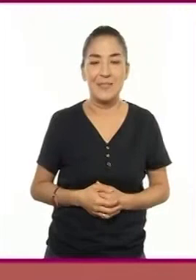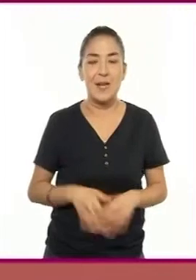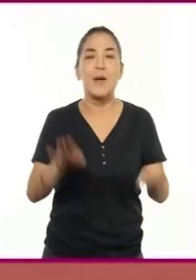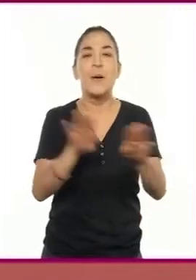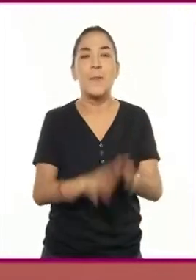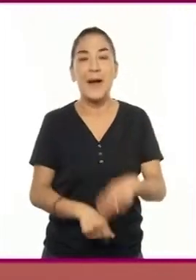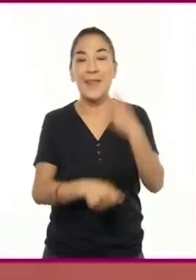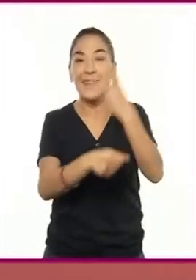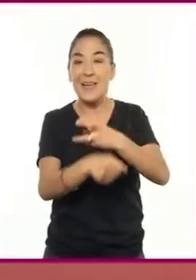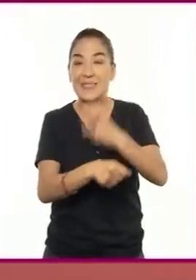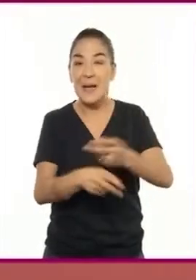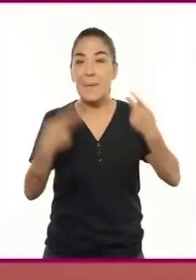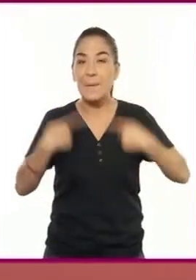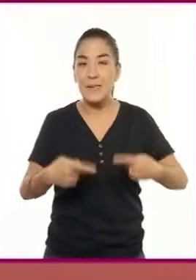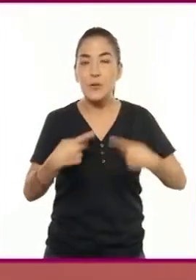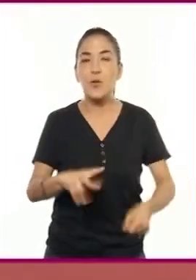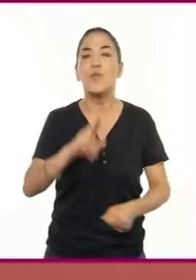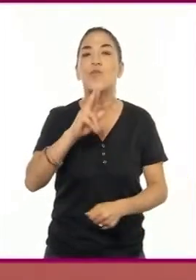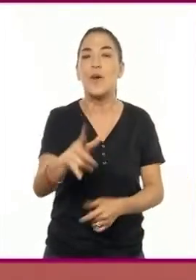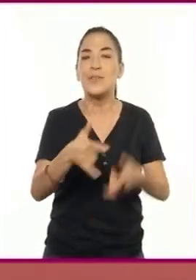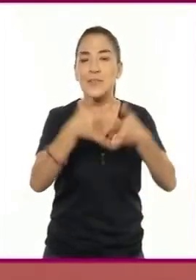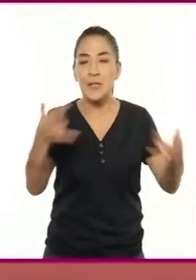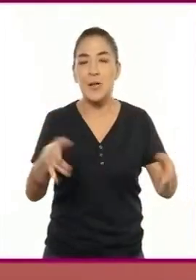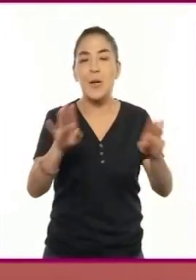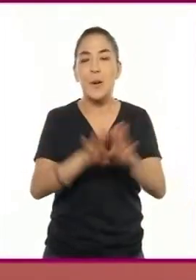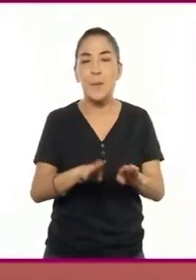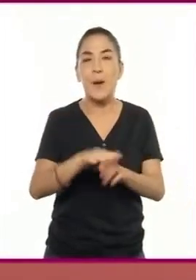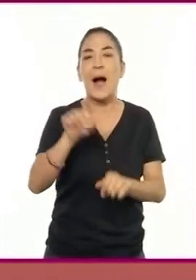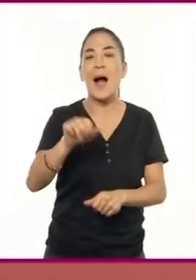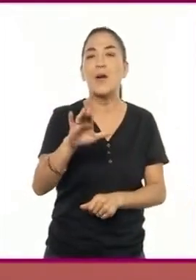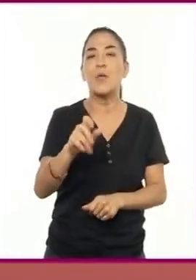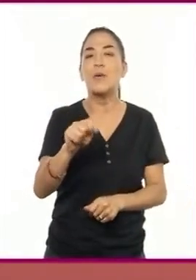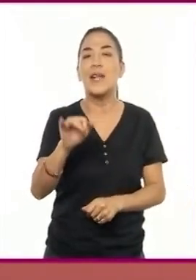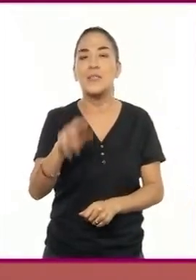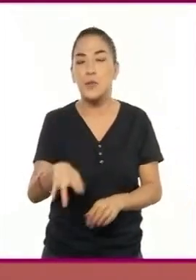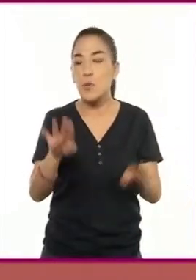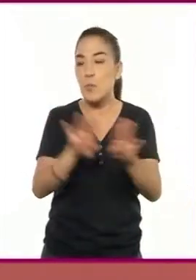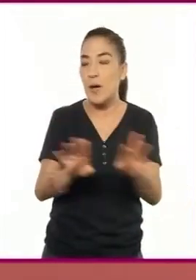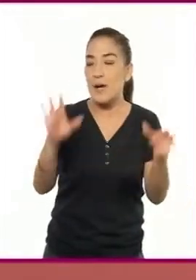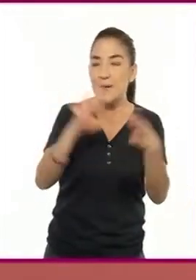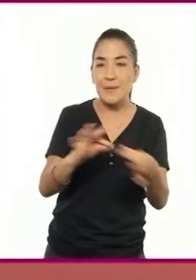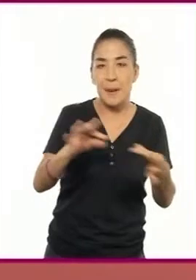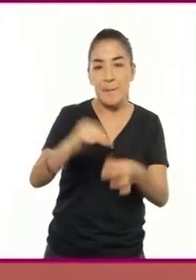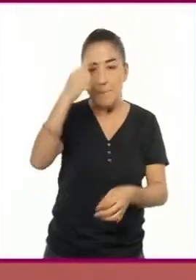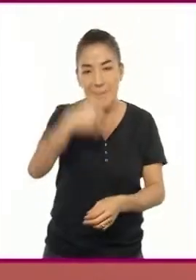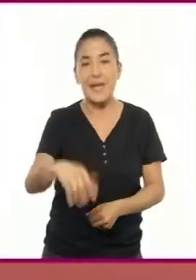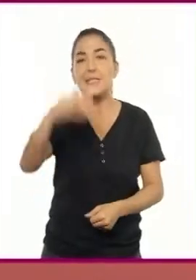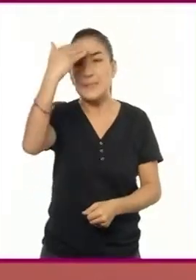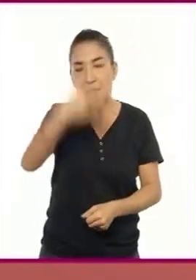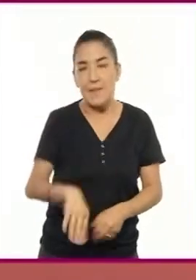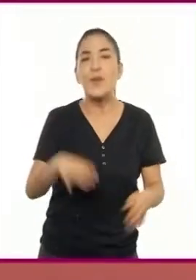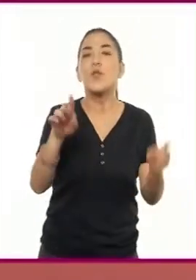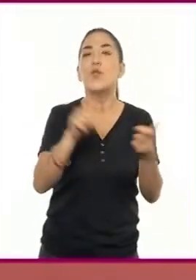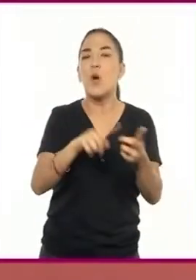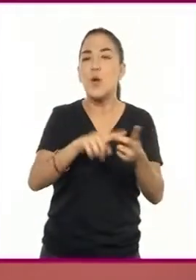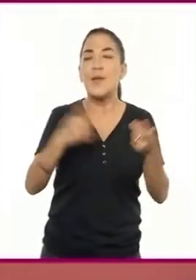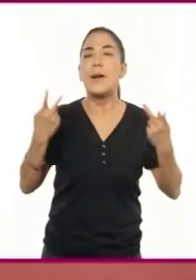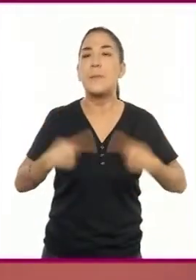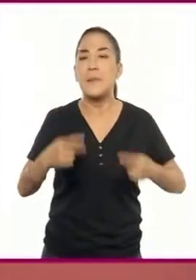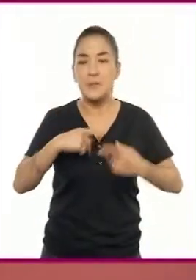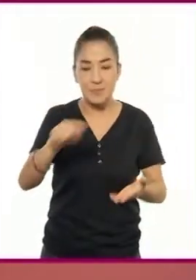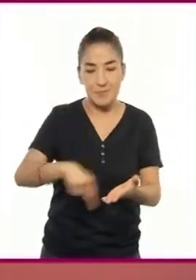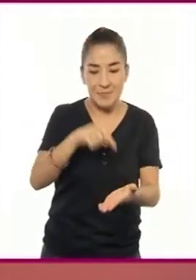en tercera persona puede ser una acotación teatral, es decir, una indicación que nos permite saber dónde está el personaje.